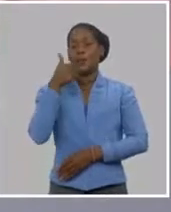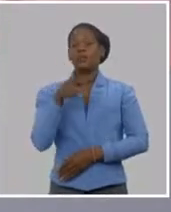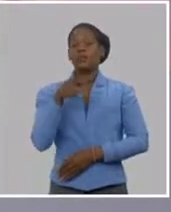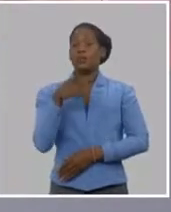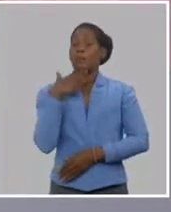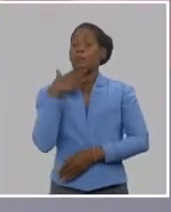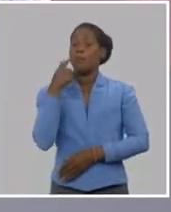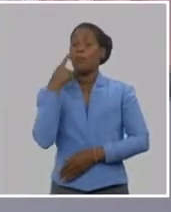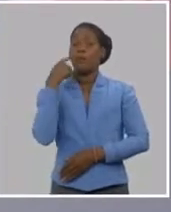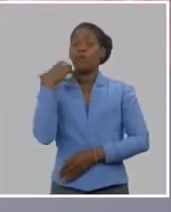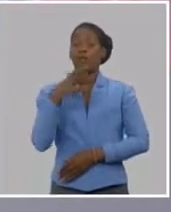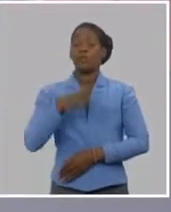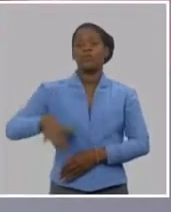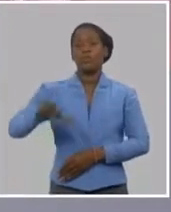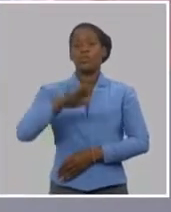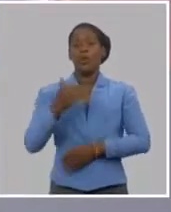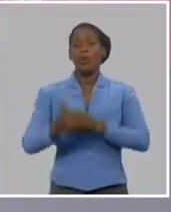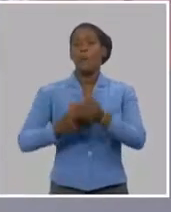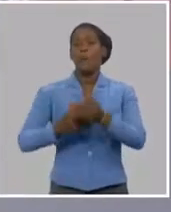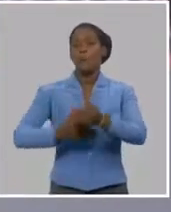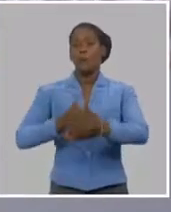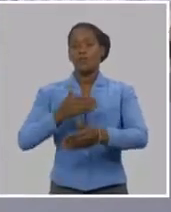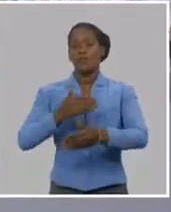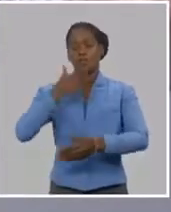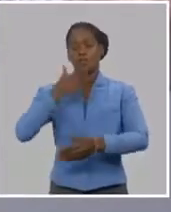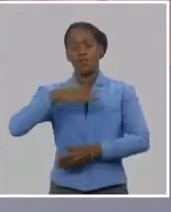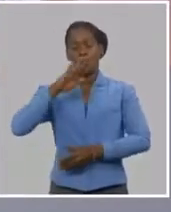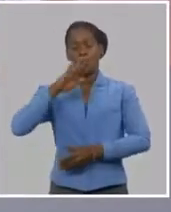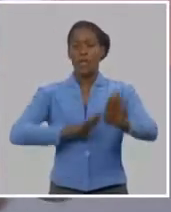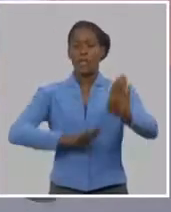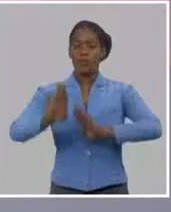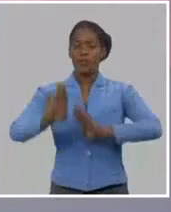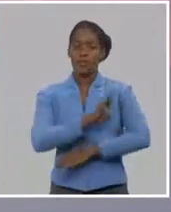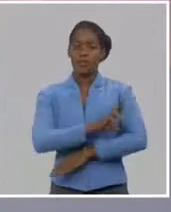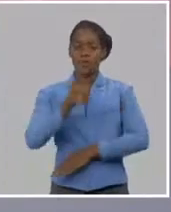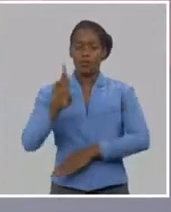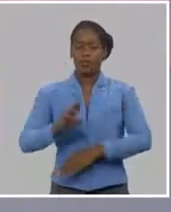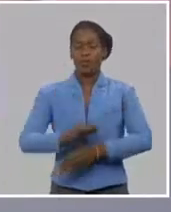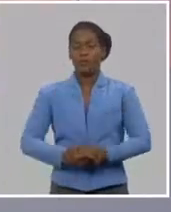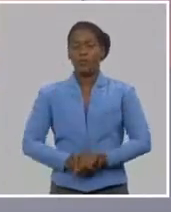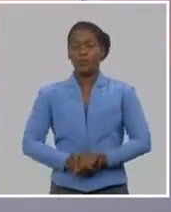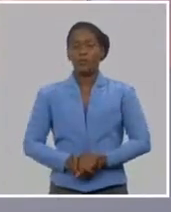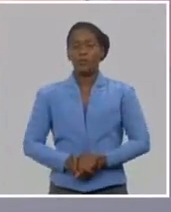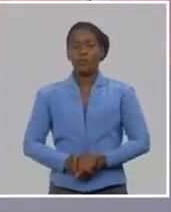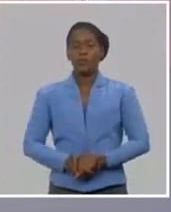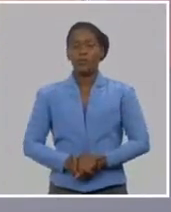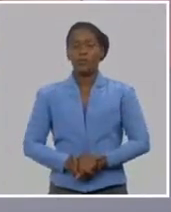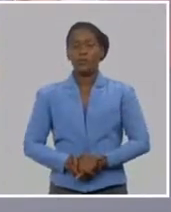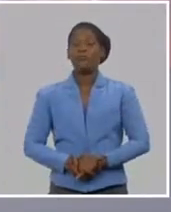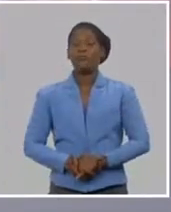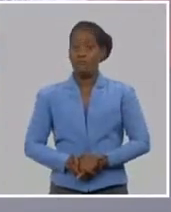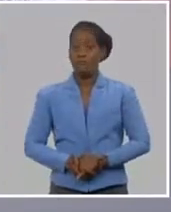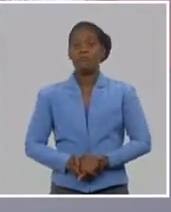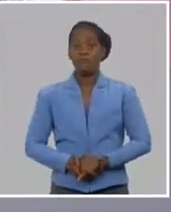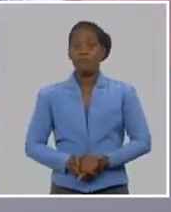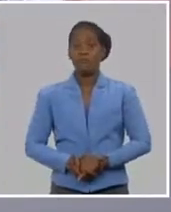en las nuevas personas que llevarán la ética martiana a las nuevas generaciones. Y mientras defendamos este ciclo,